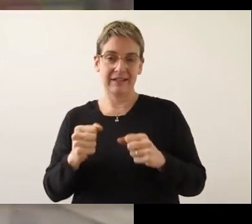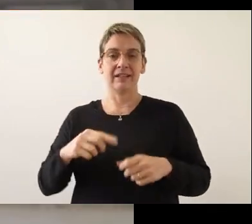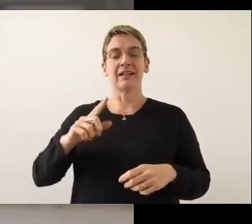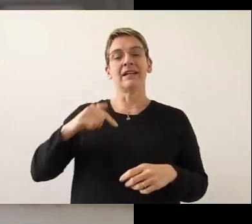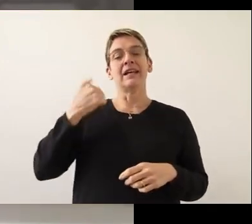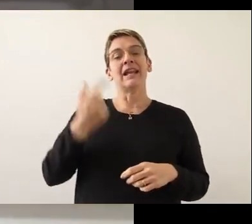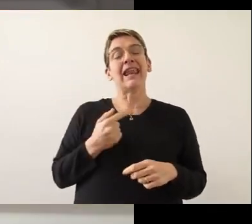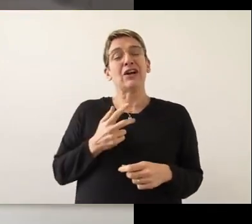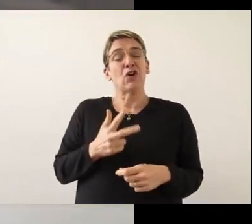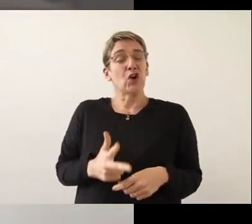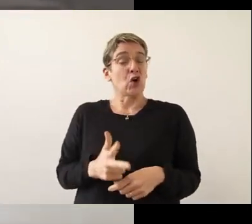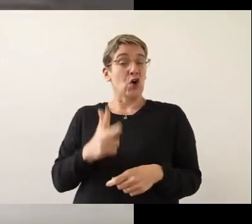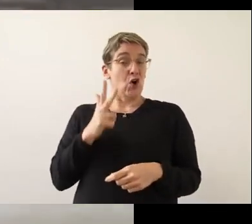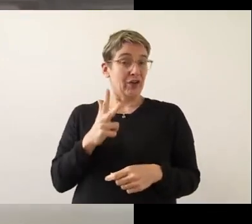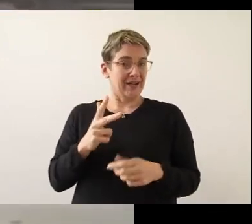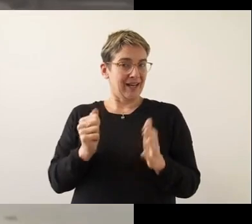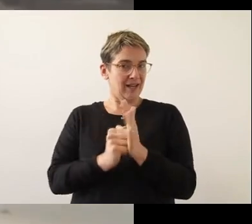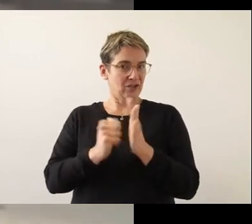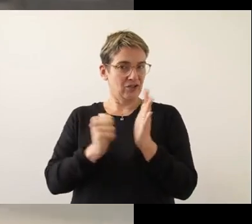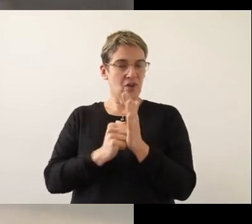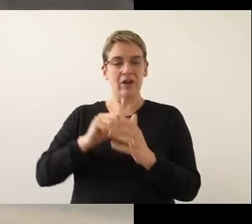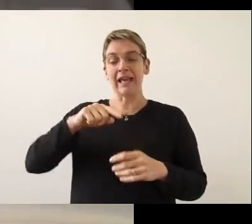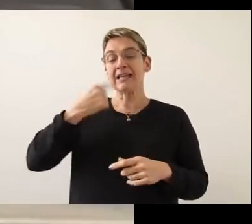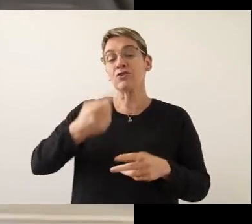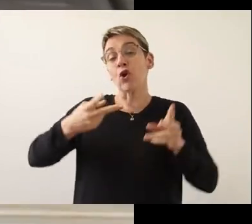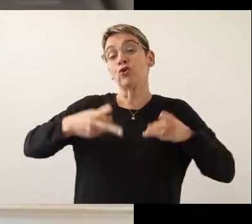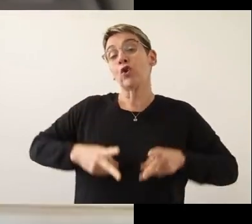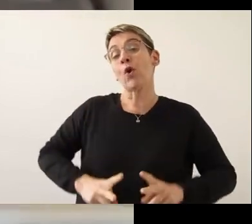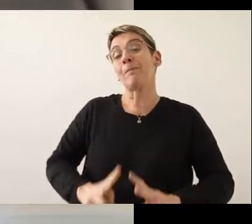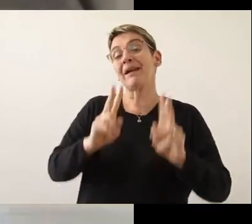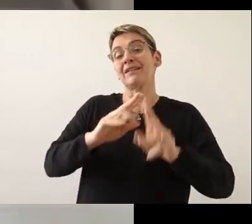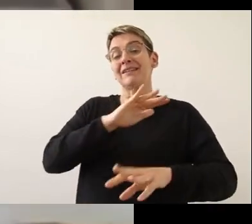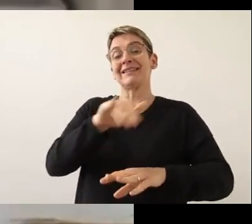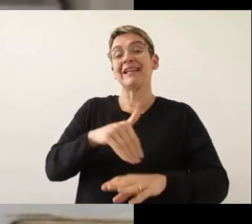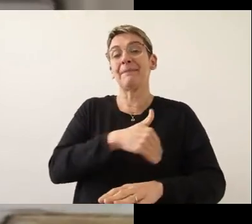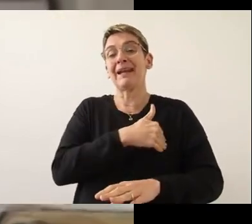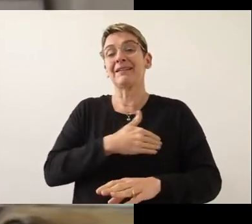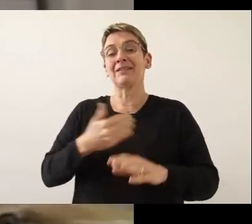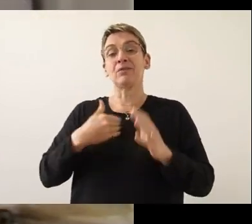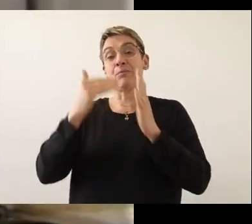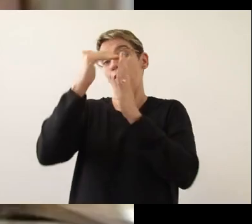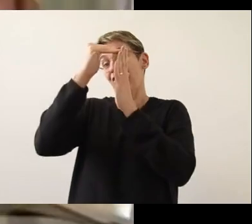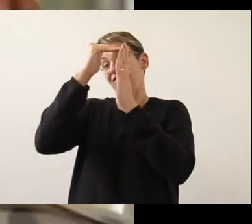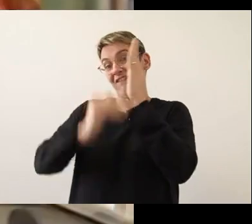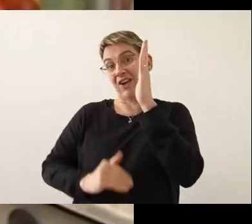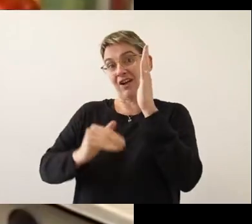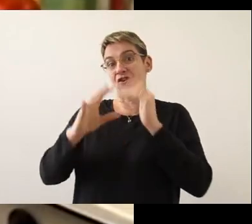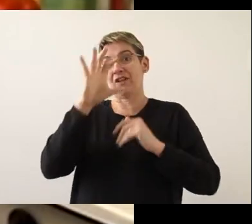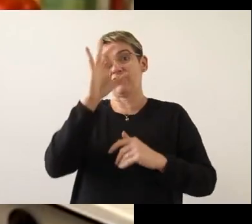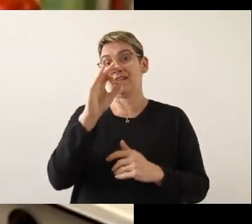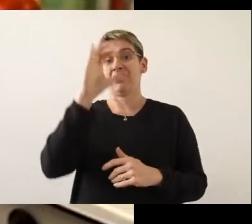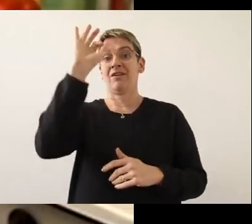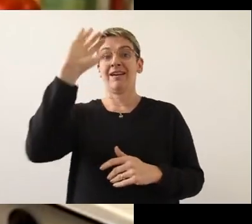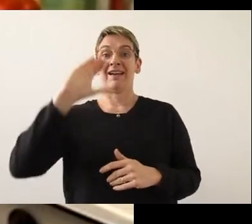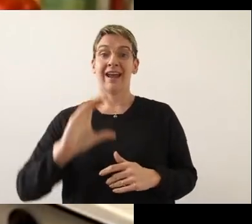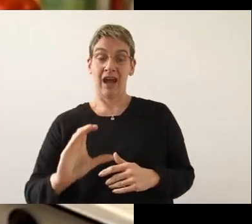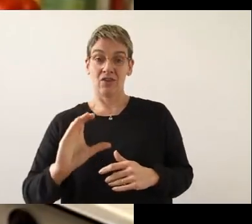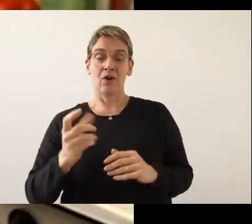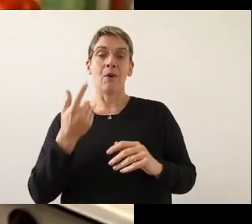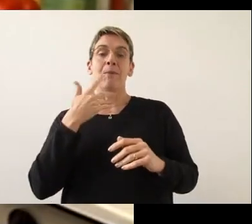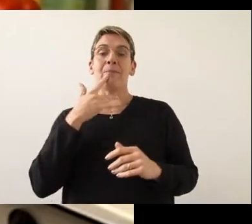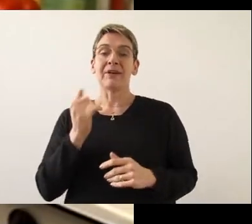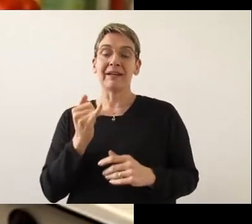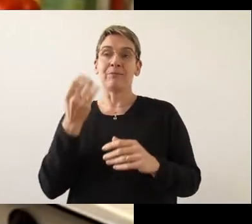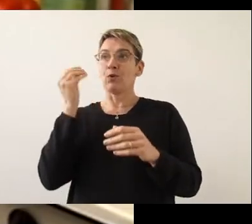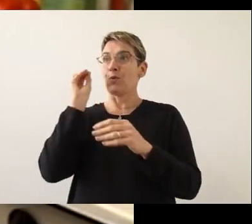congelación es otro método que se da con temperaturas por debajo de los 0 grados y ocurre cuando